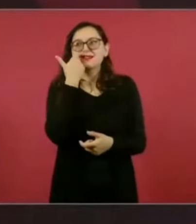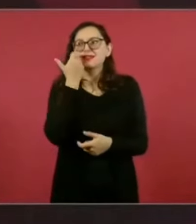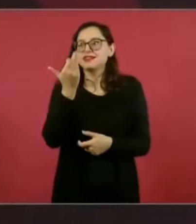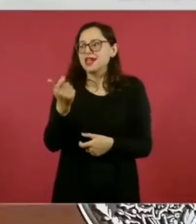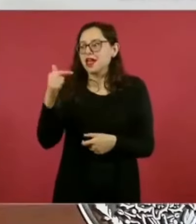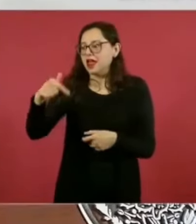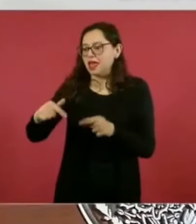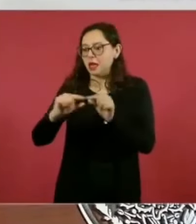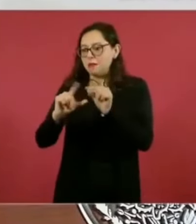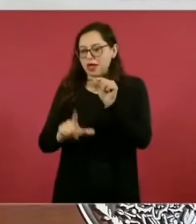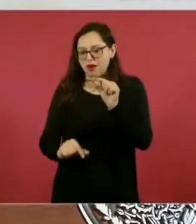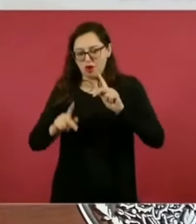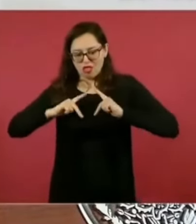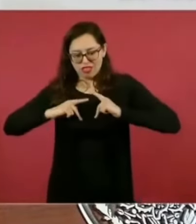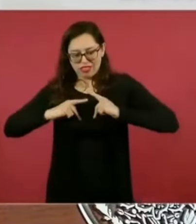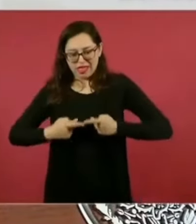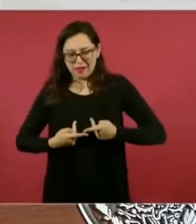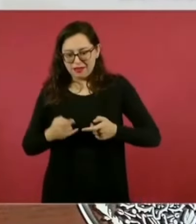de México.